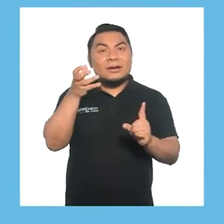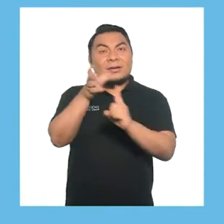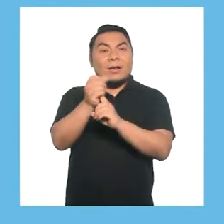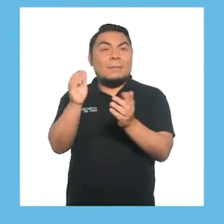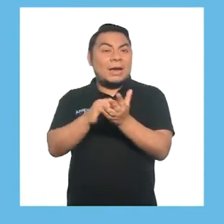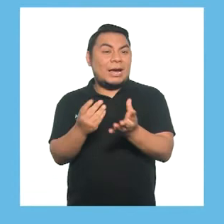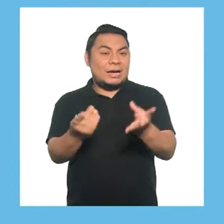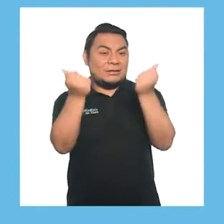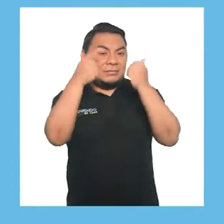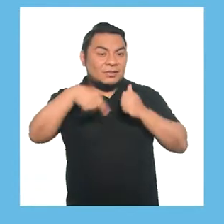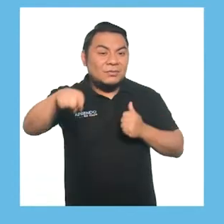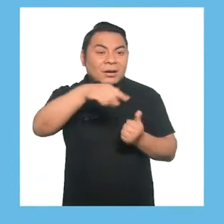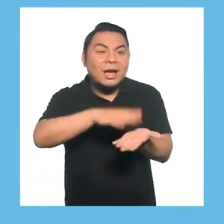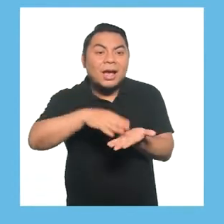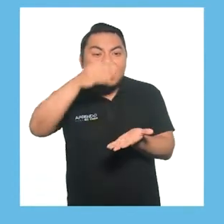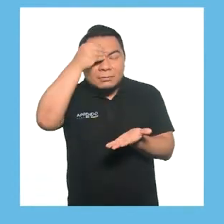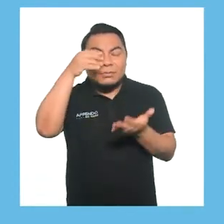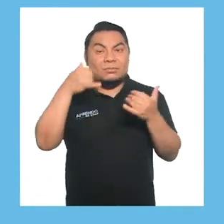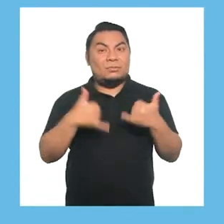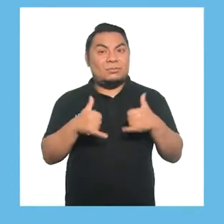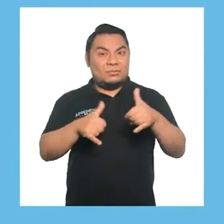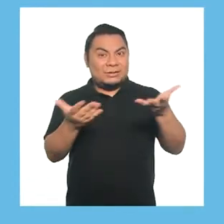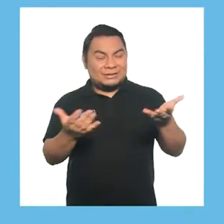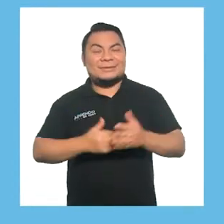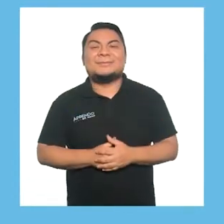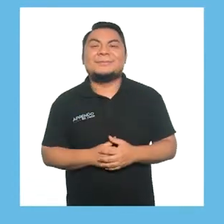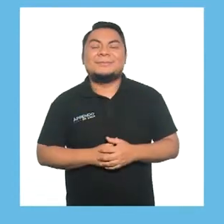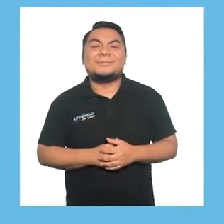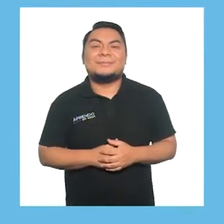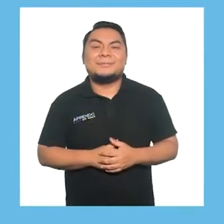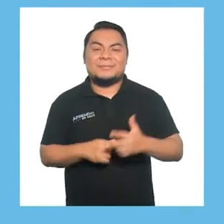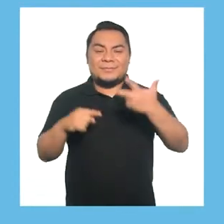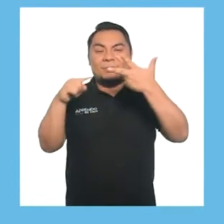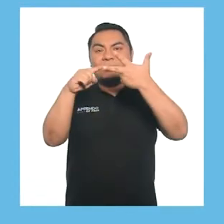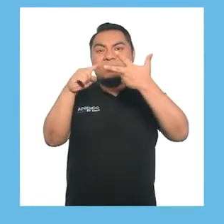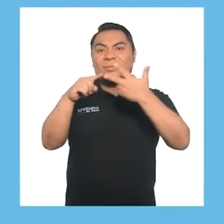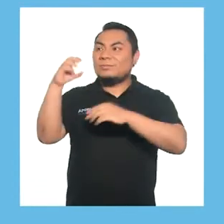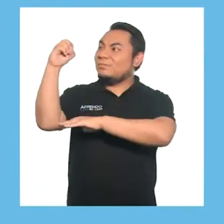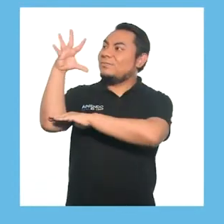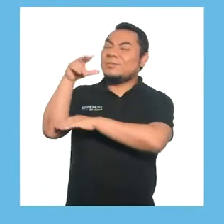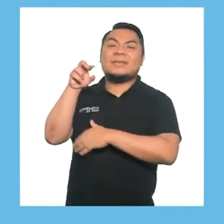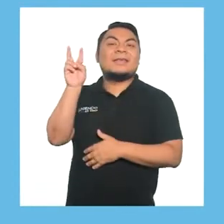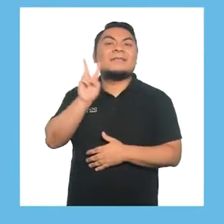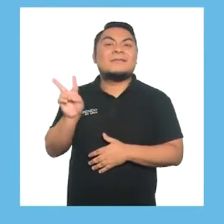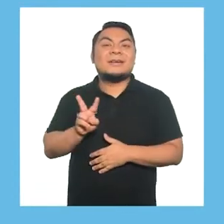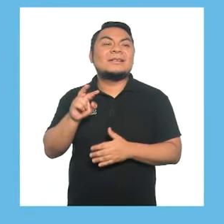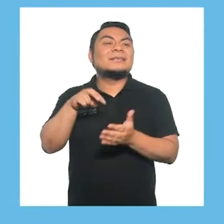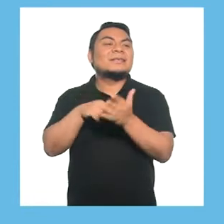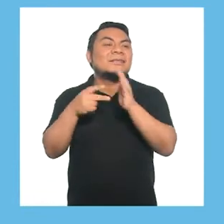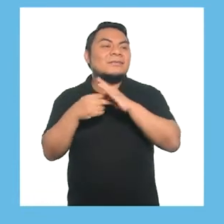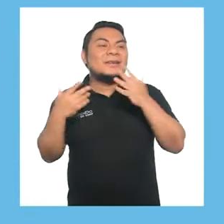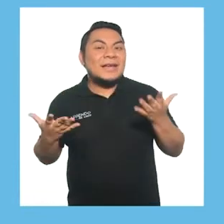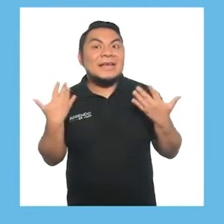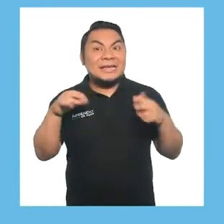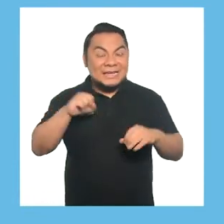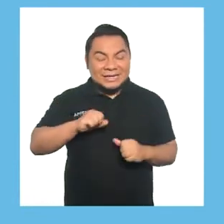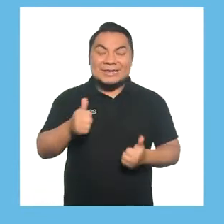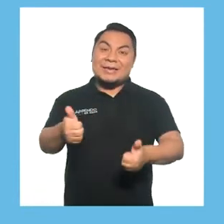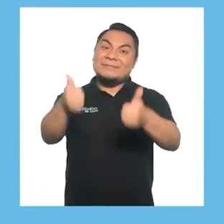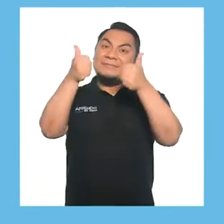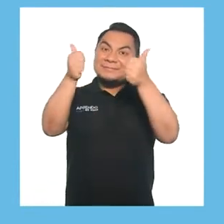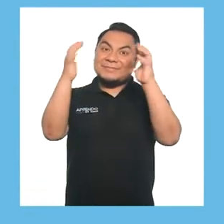logran más rápido los aprendizajes jugando. La luz verde significa que lo